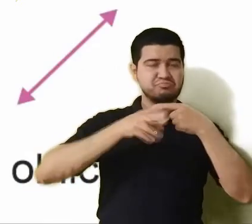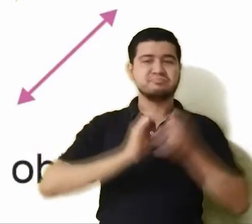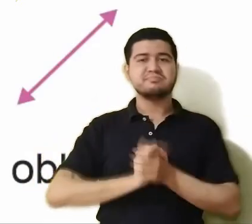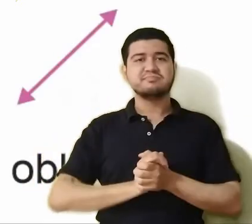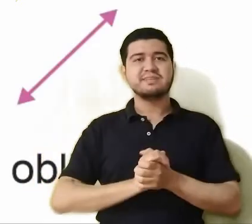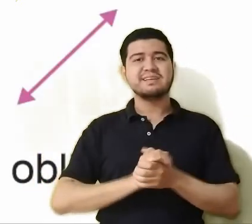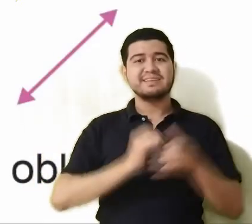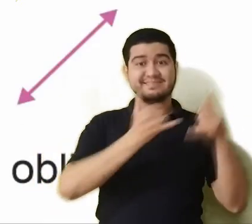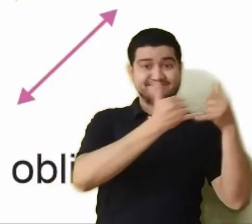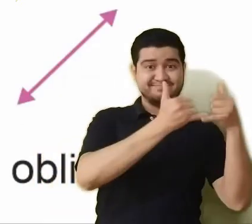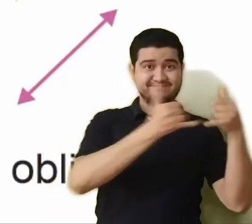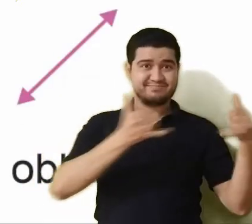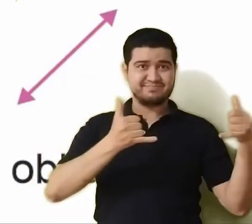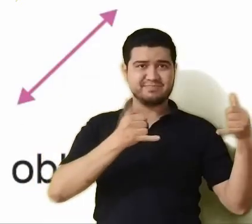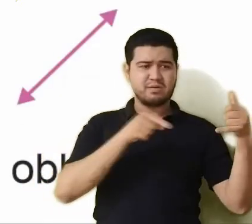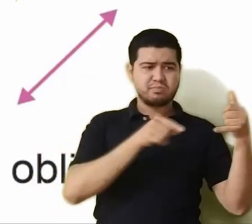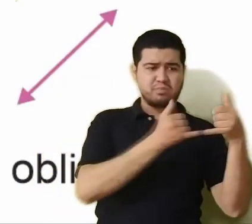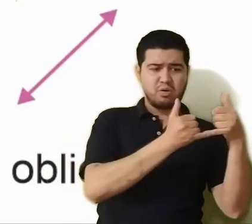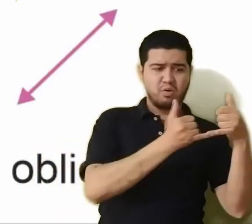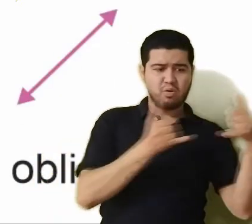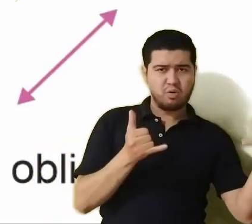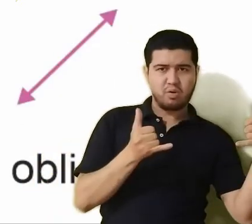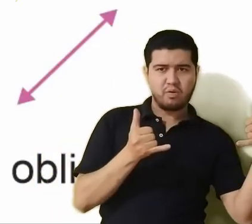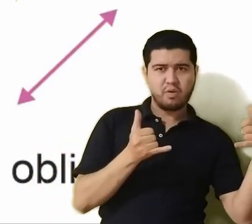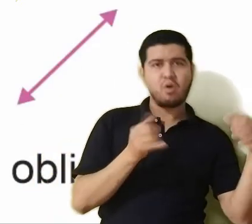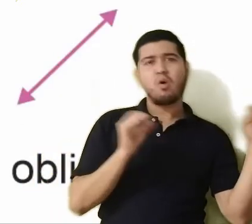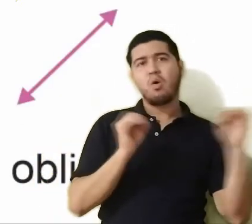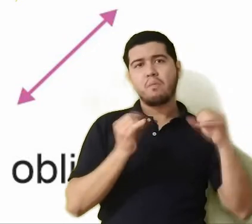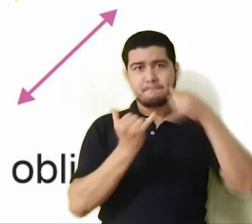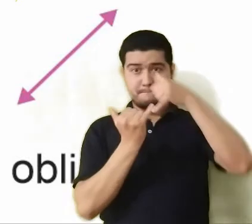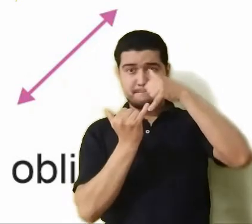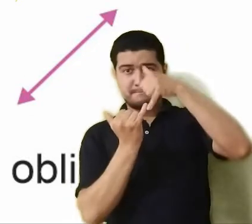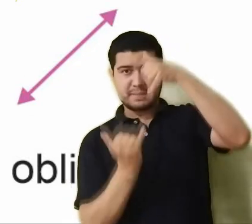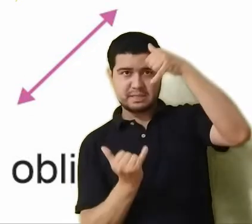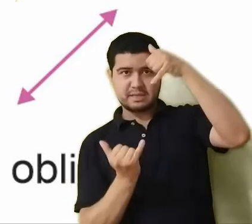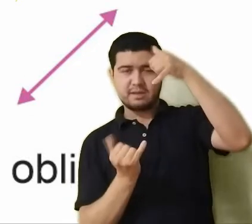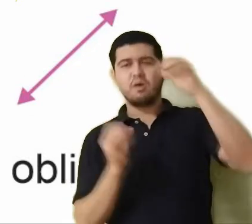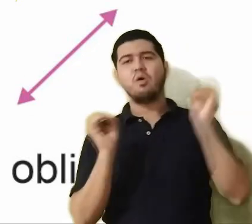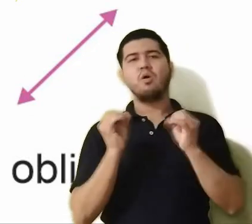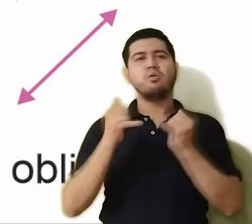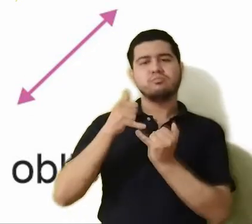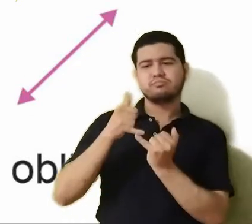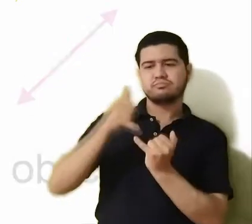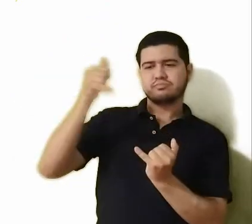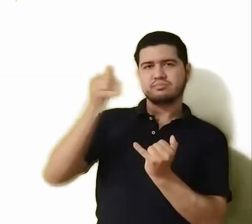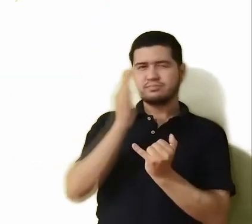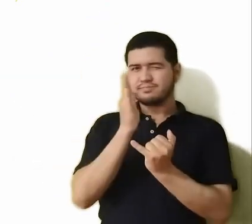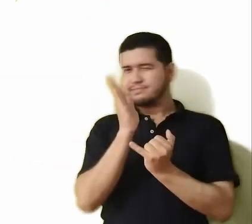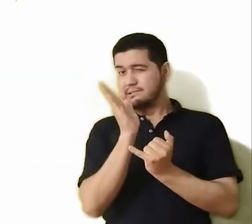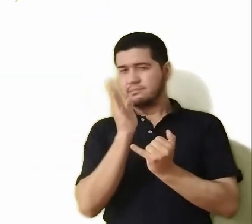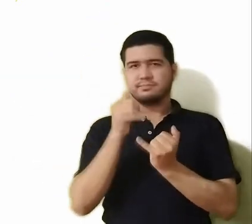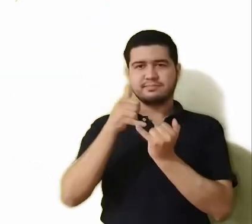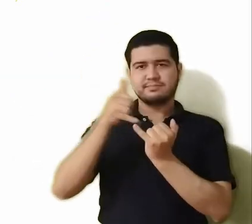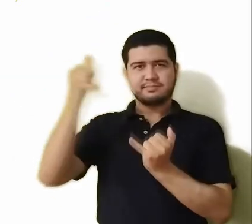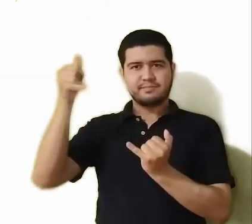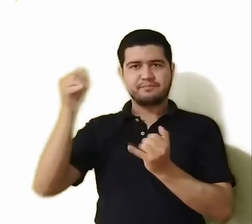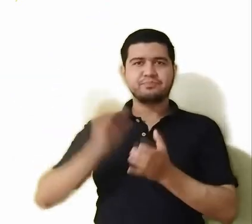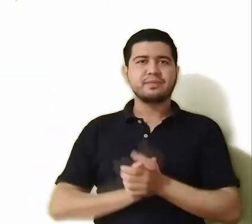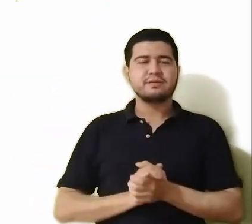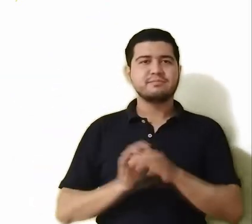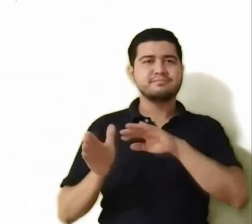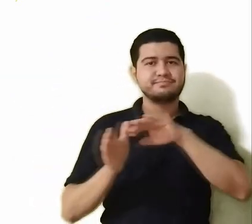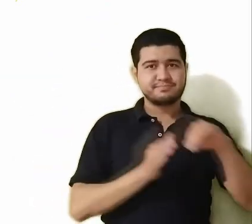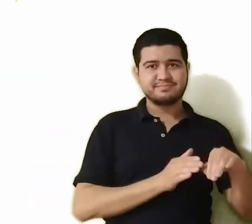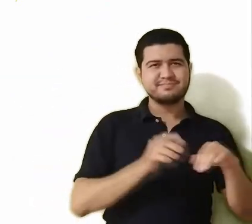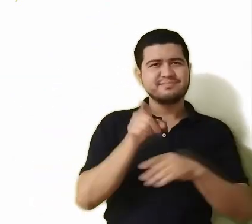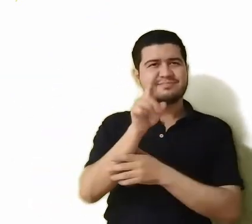clasifican en horizontales, verticales y oblicuas. Semirrecta es cada una